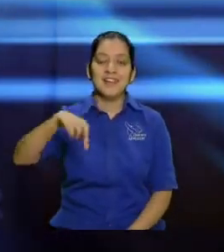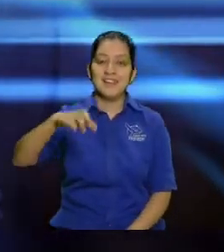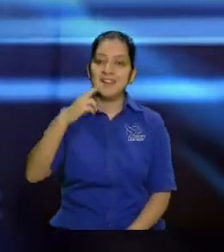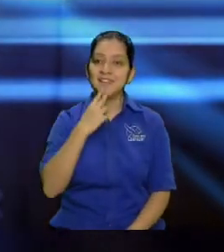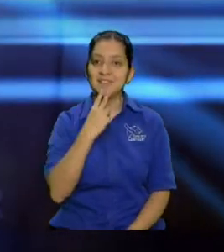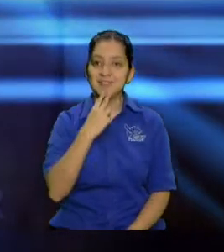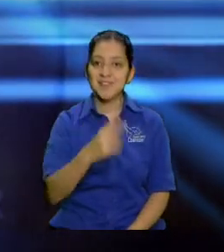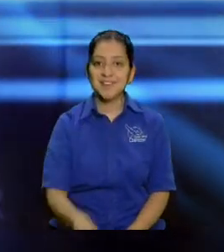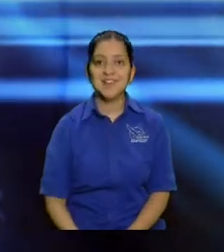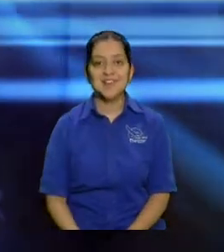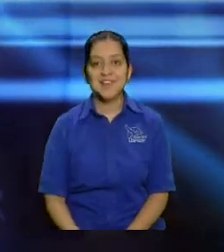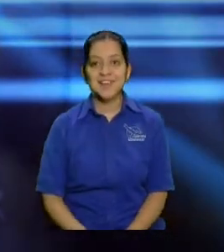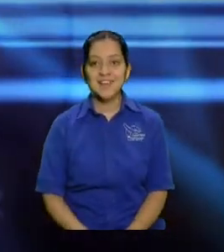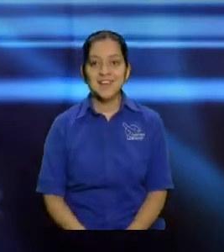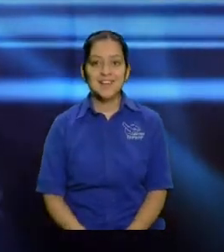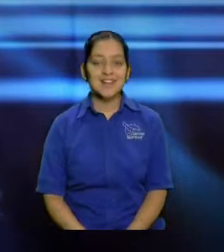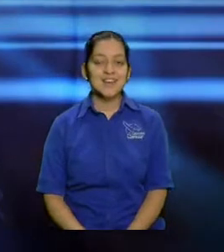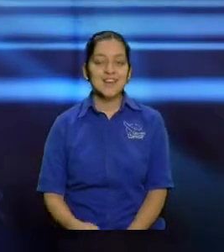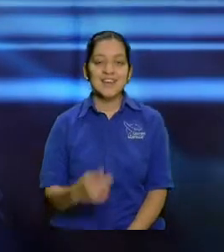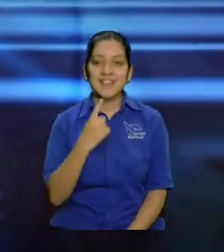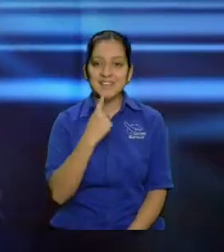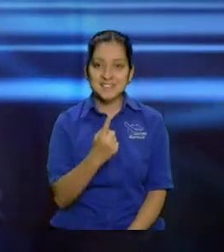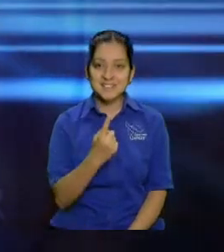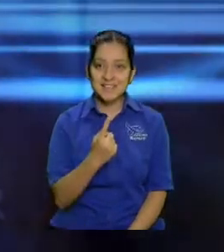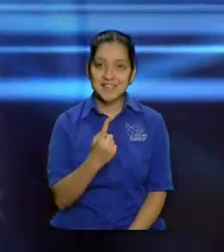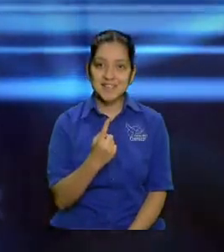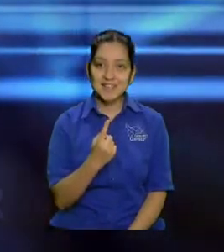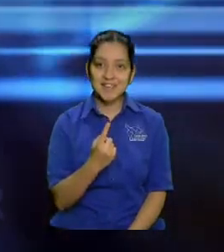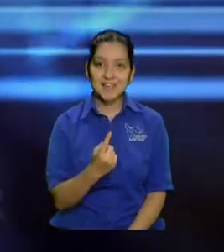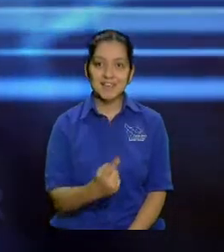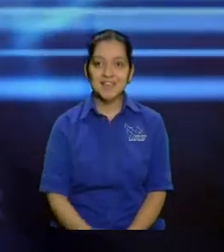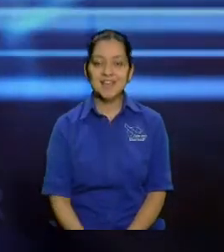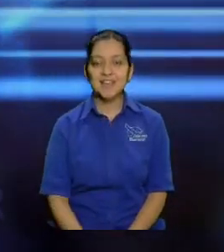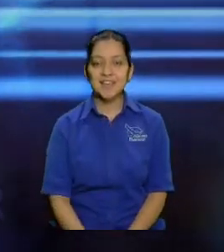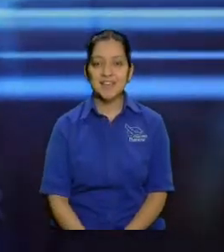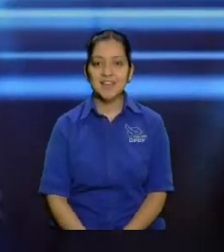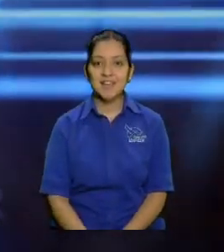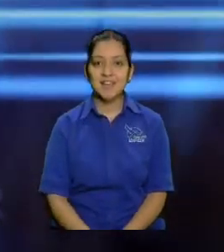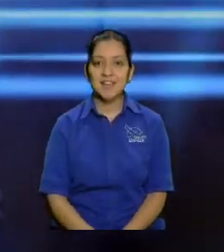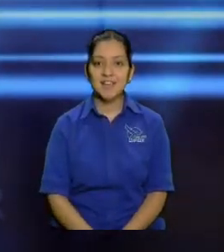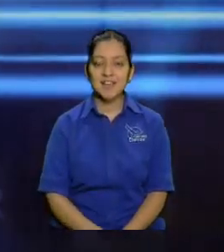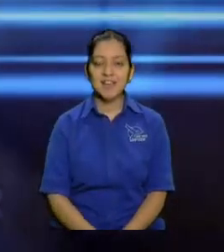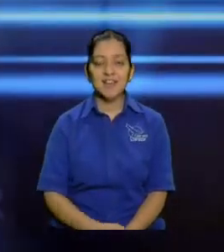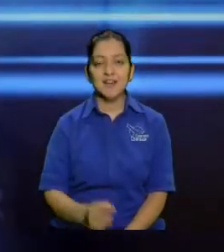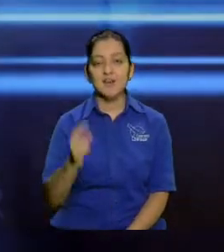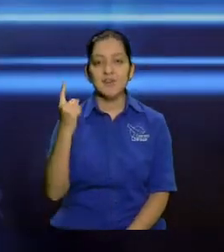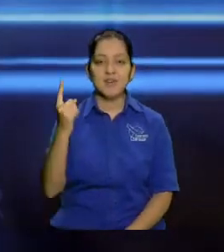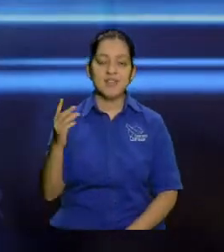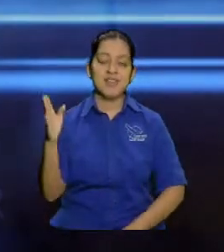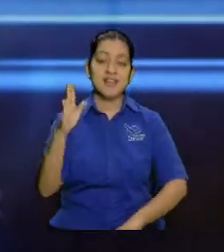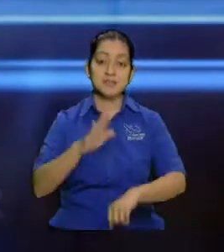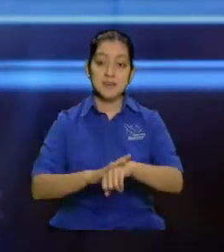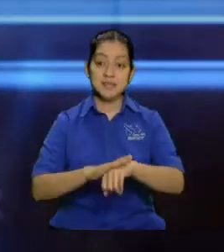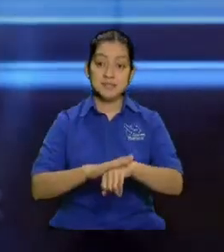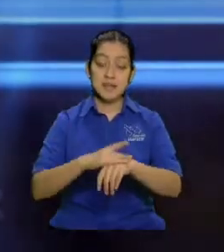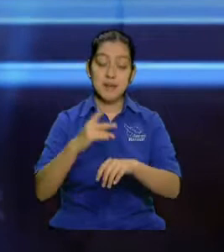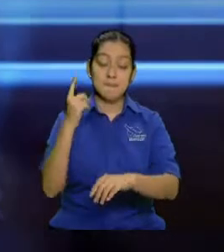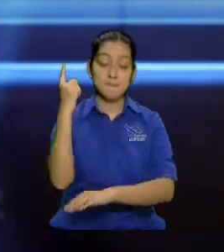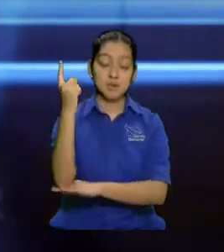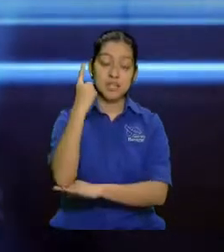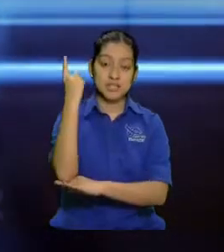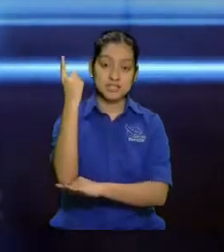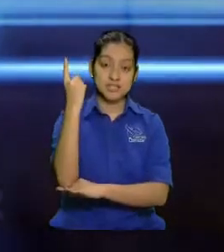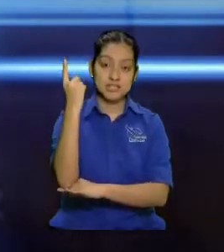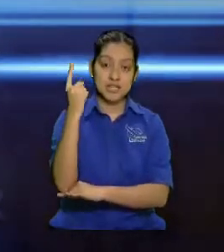es 666, que representa muchísimas cosas, pero una de las más evidentes es que el 6 es un número de hombre que